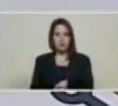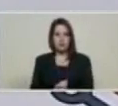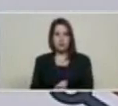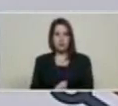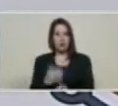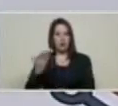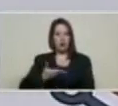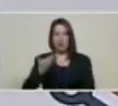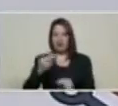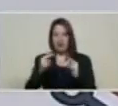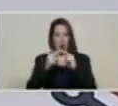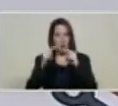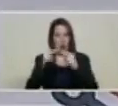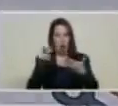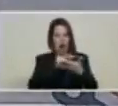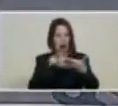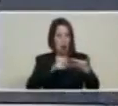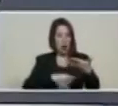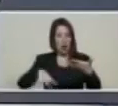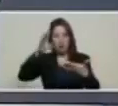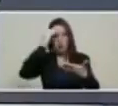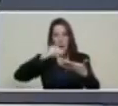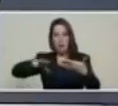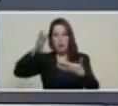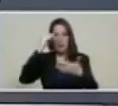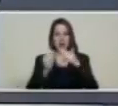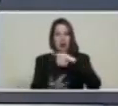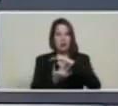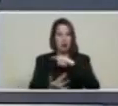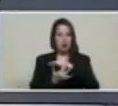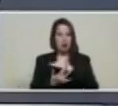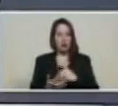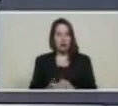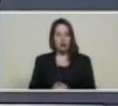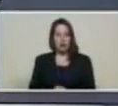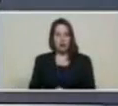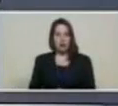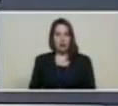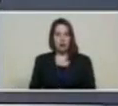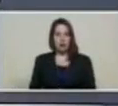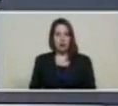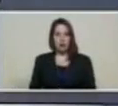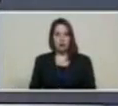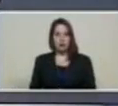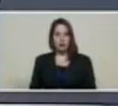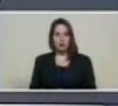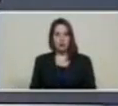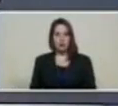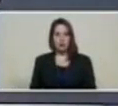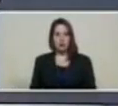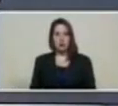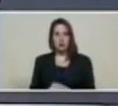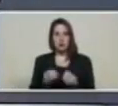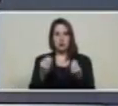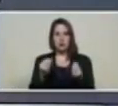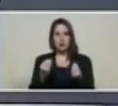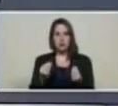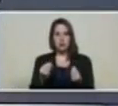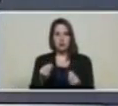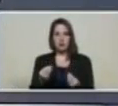toda la base tecnológica toda la base orgánica la usabilidad